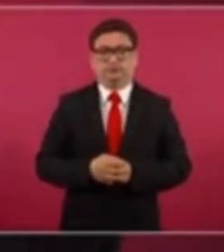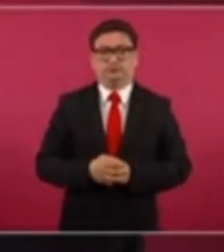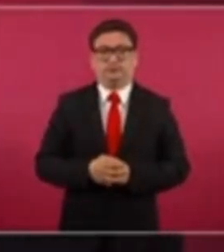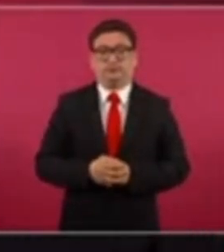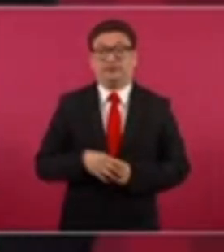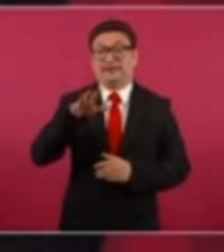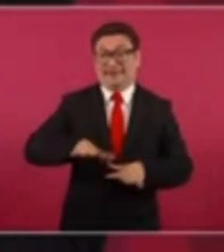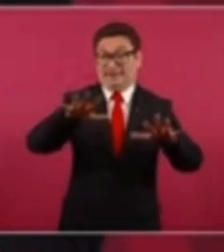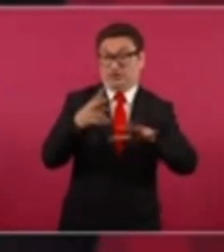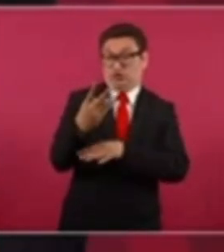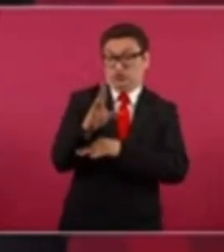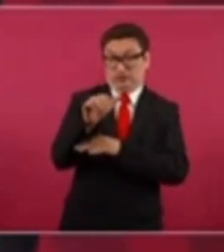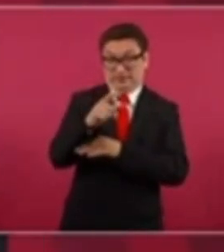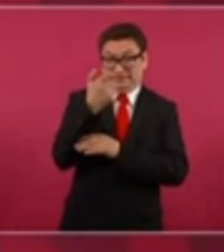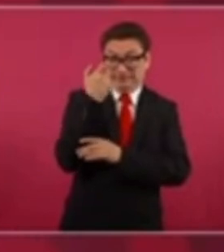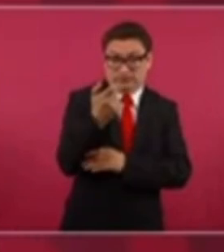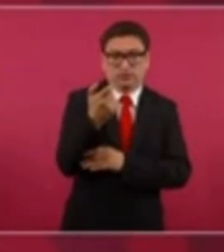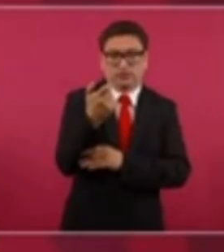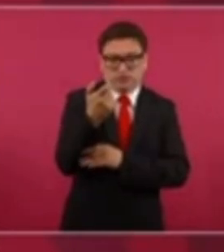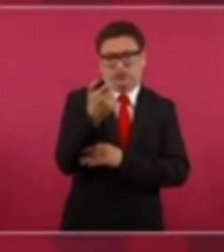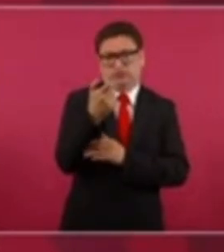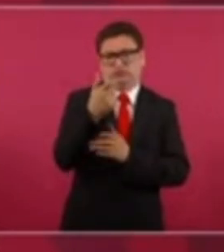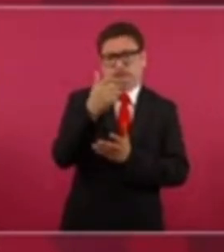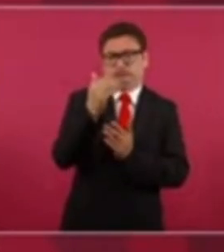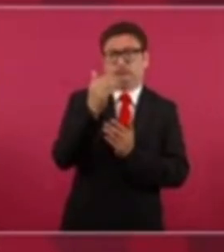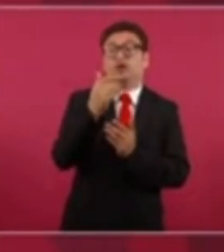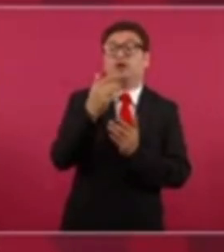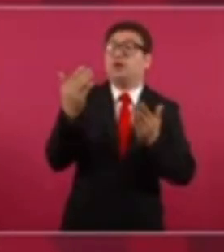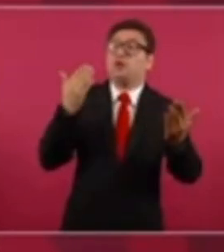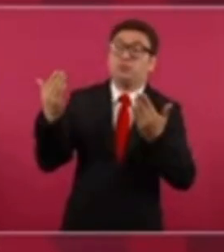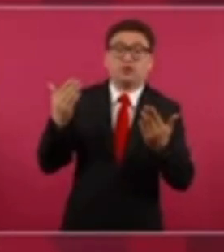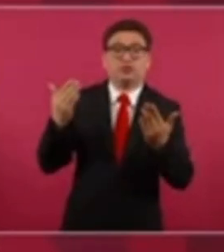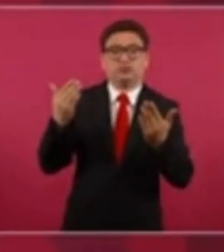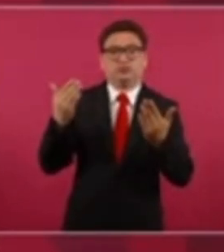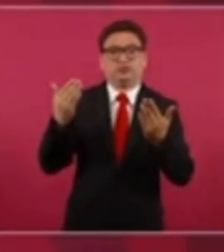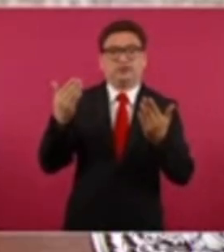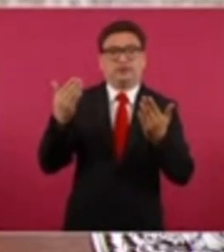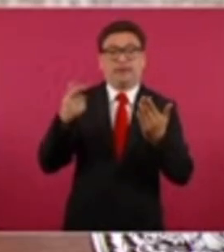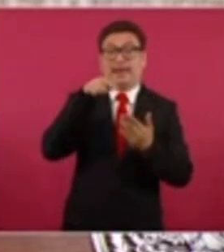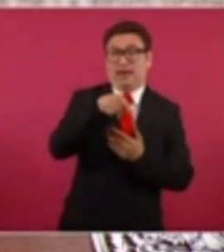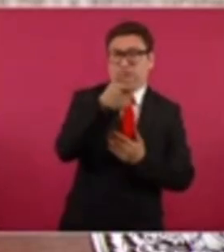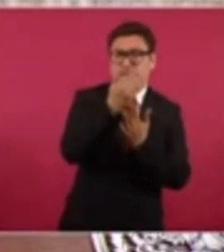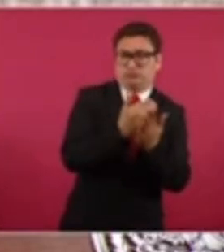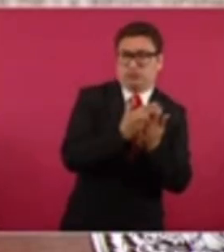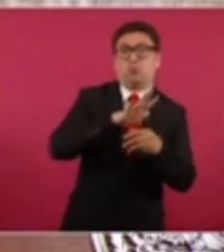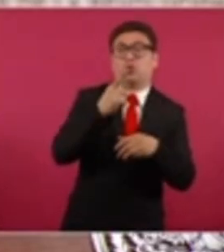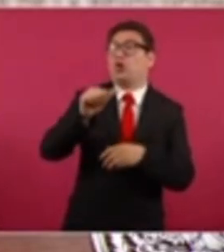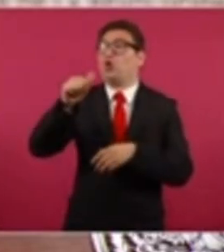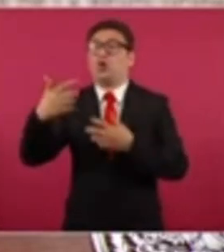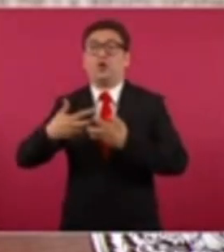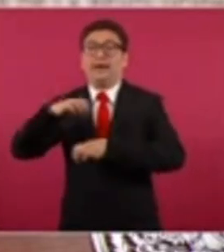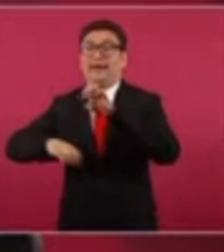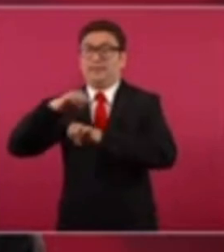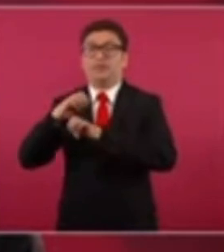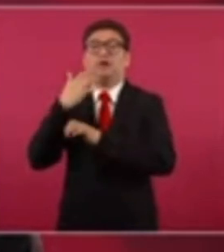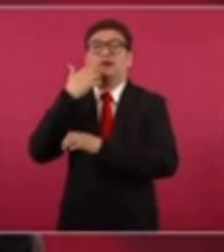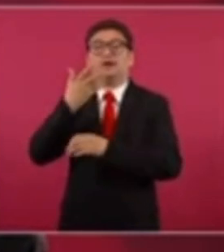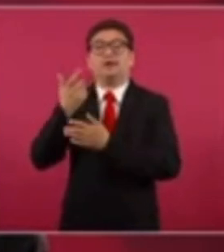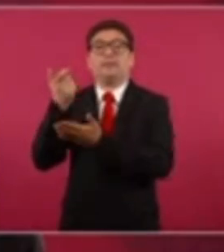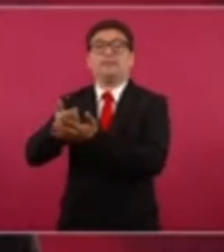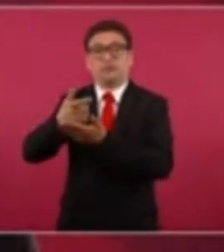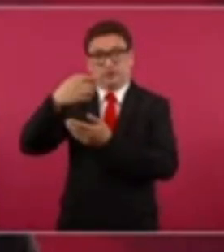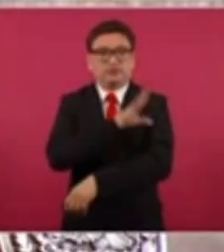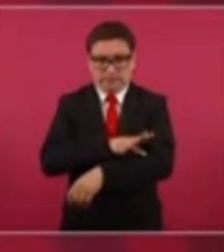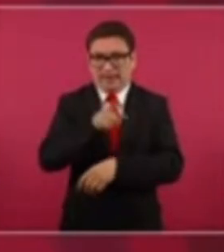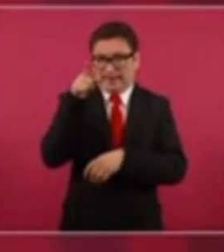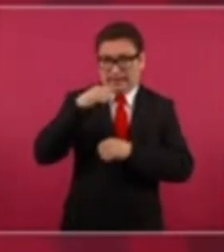lo que cuesta dos bocas es desde luego menor a lo que querían cobrar las empresas particulares extranjeras cuando